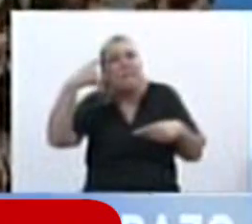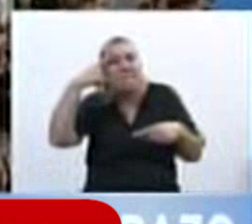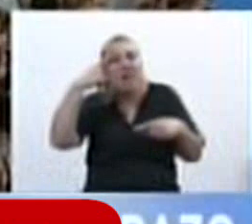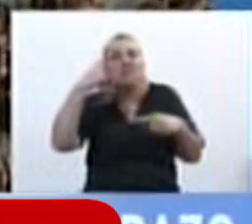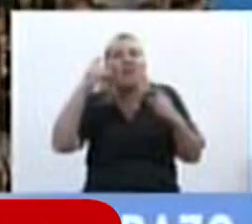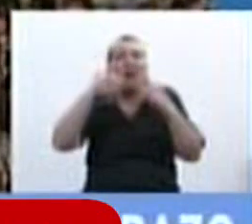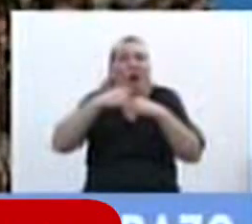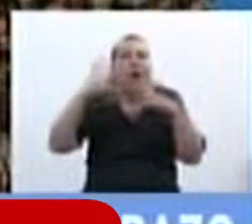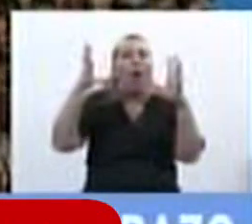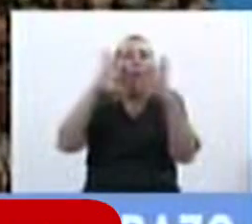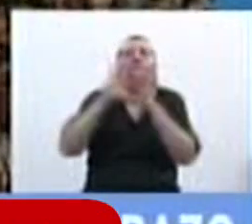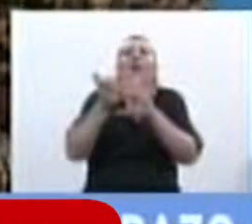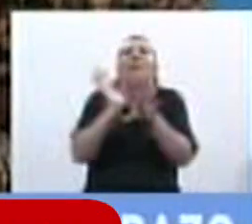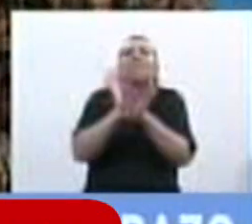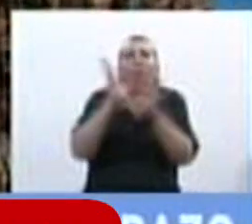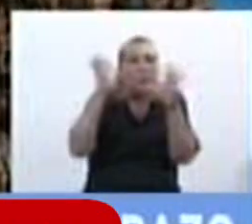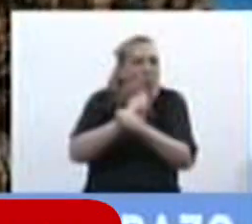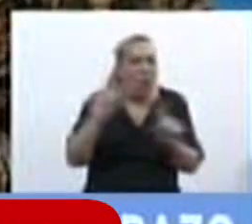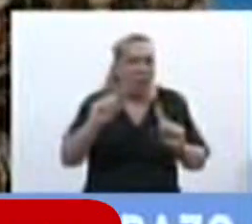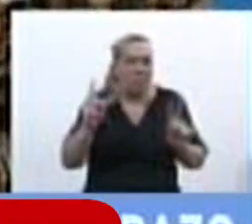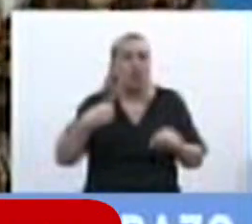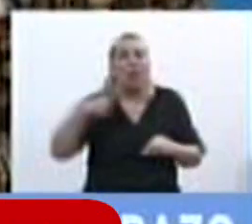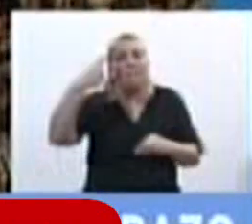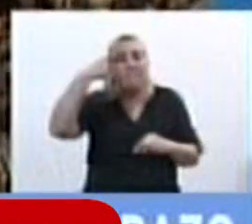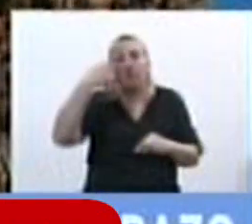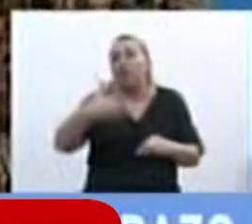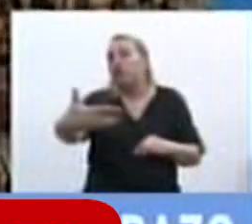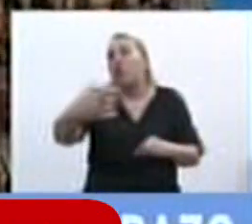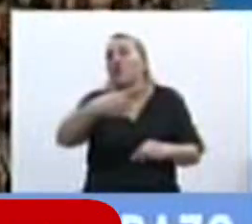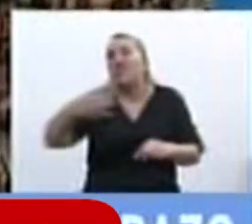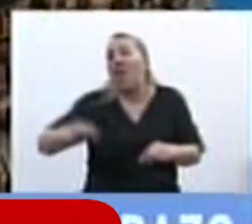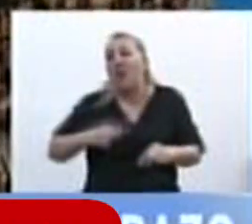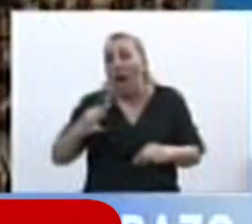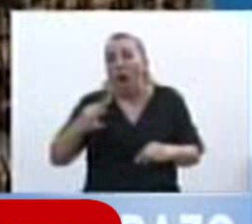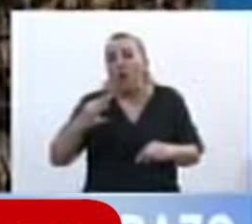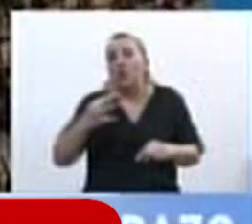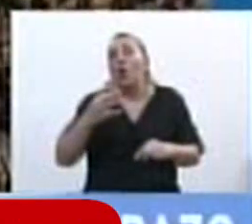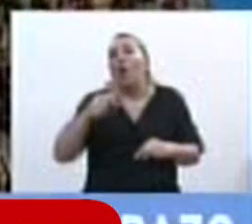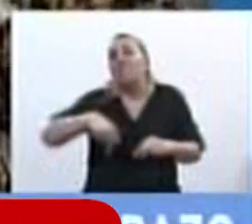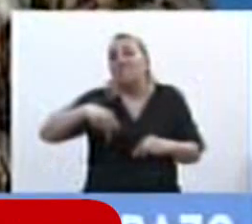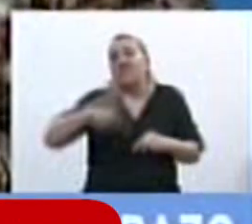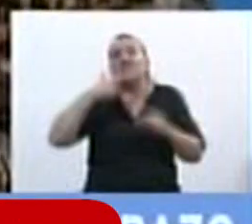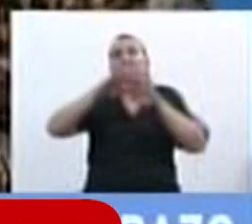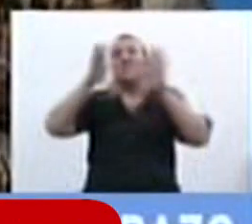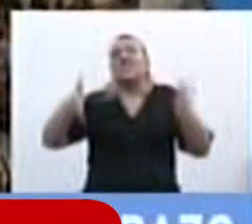ven en el día. Yo creo que dentro de 100 años cuando se esté debatiendo en este Senado